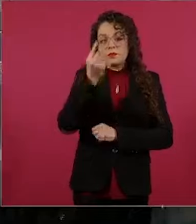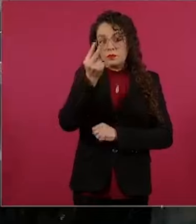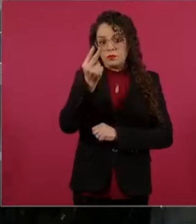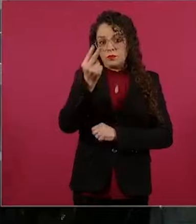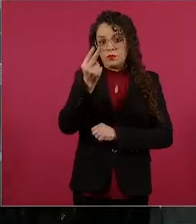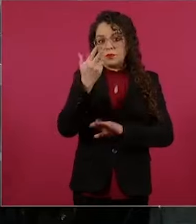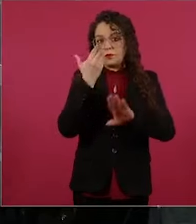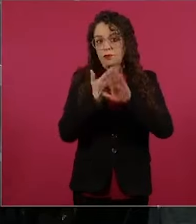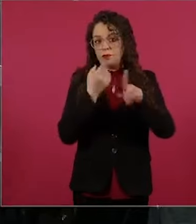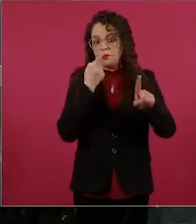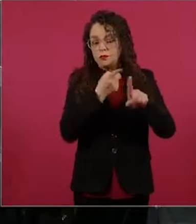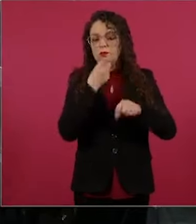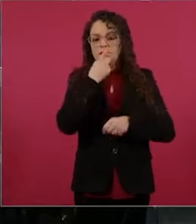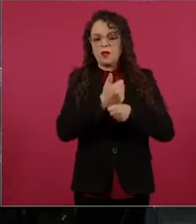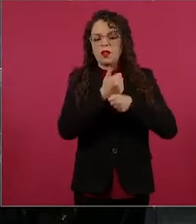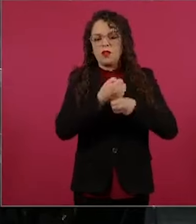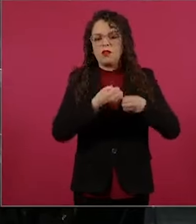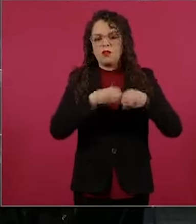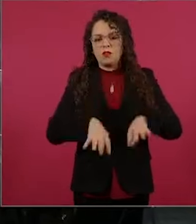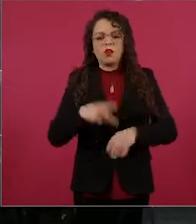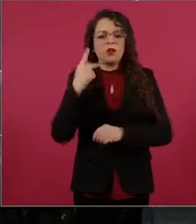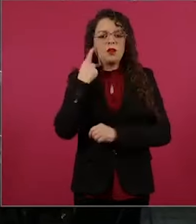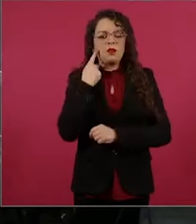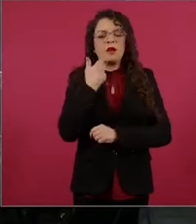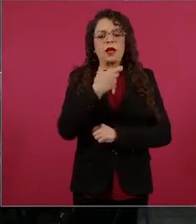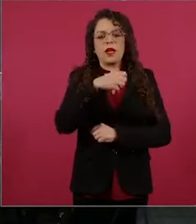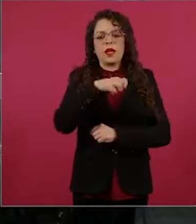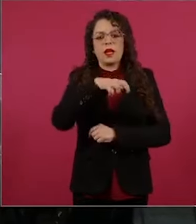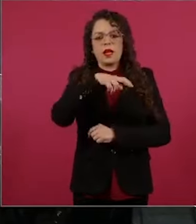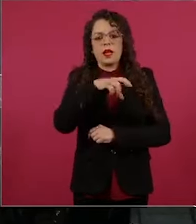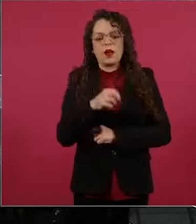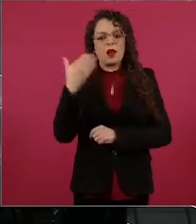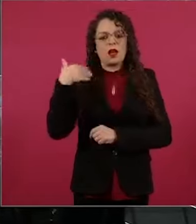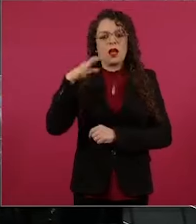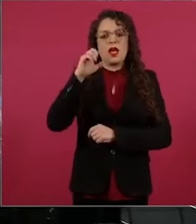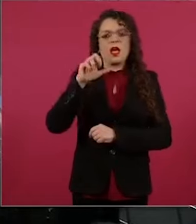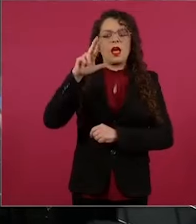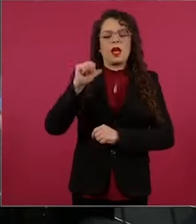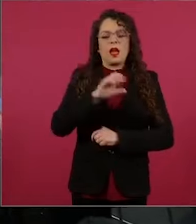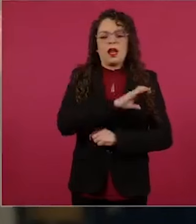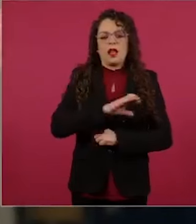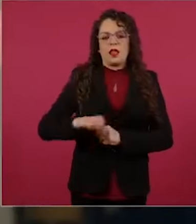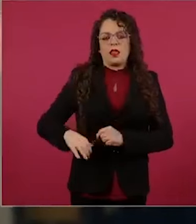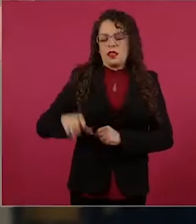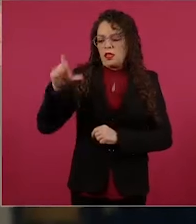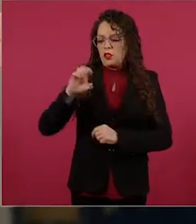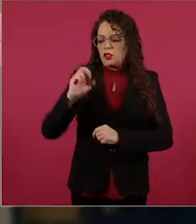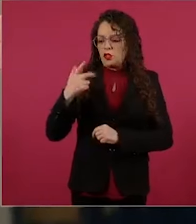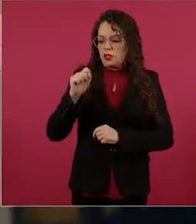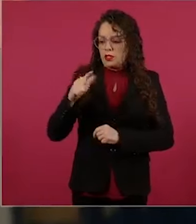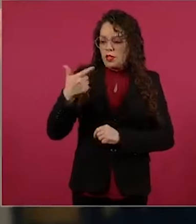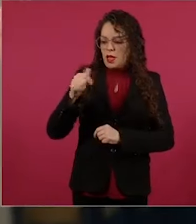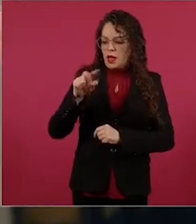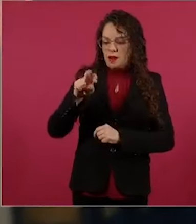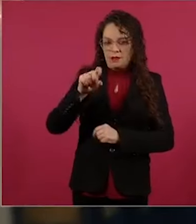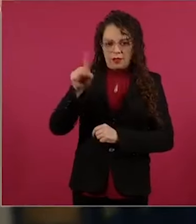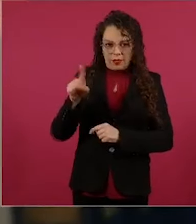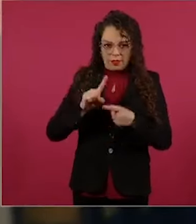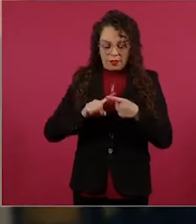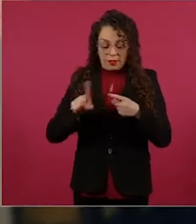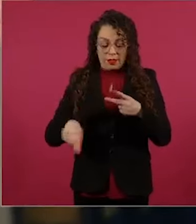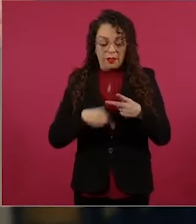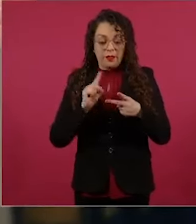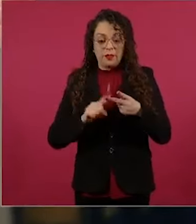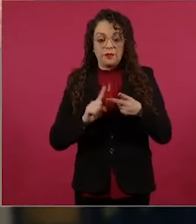supuesta violencia política en razón de género en contra de la que fuera candidata Zóquil Gálvez y dos en el tema supuestamente por la